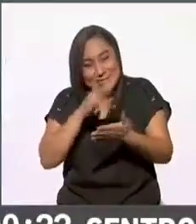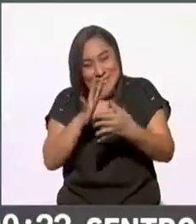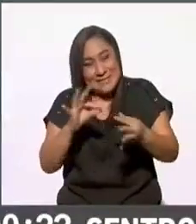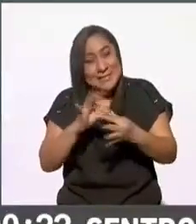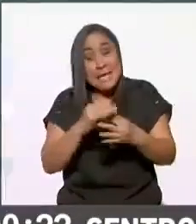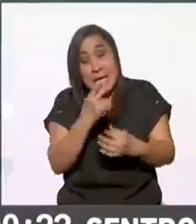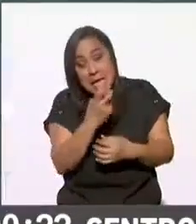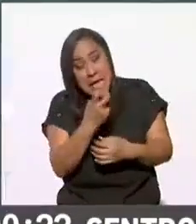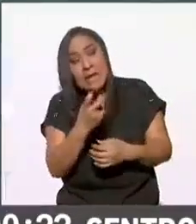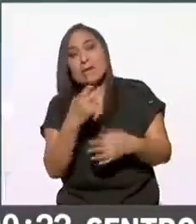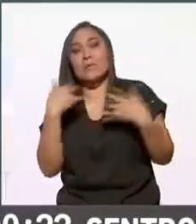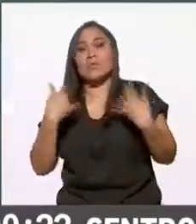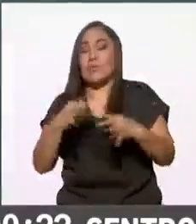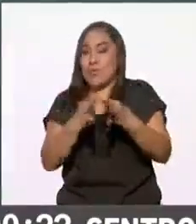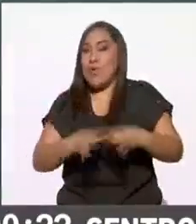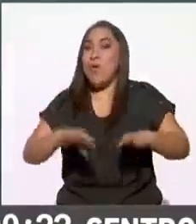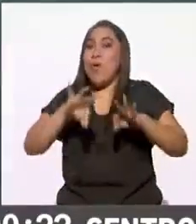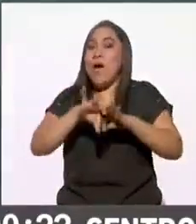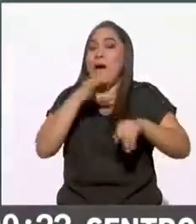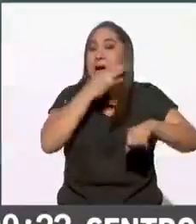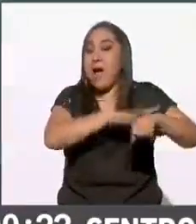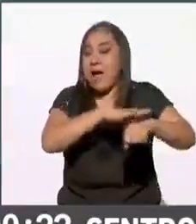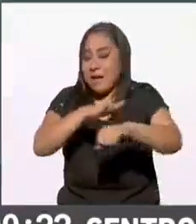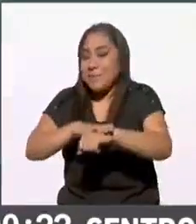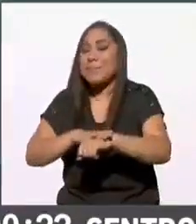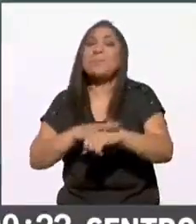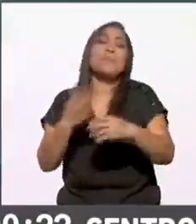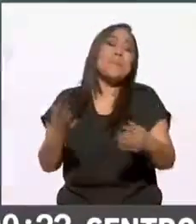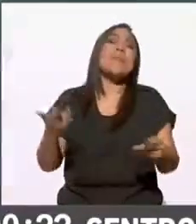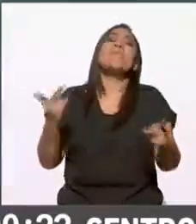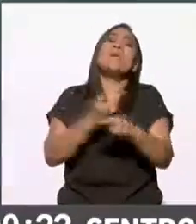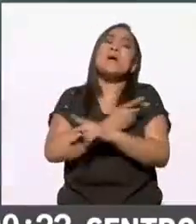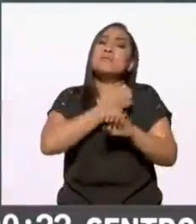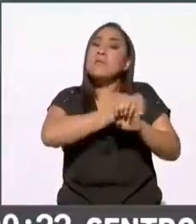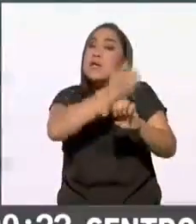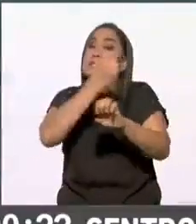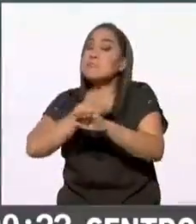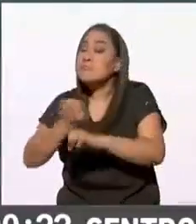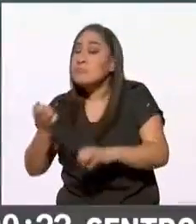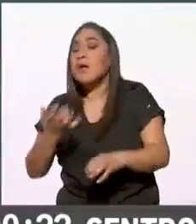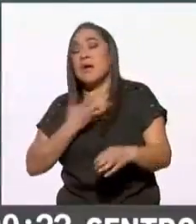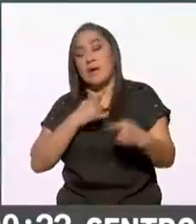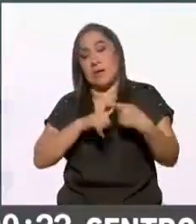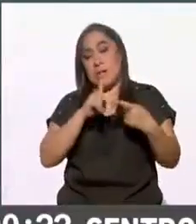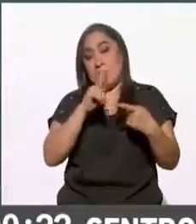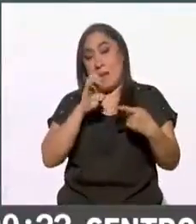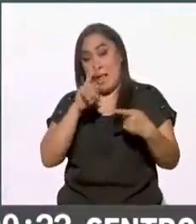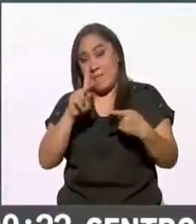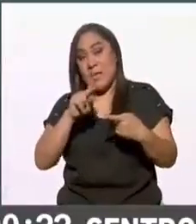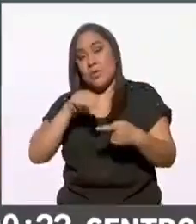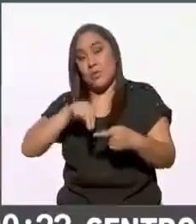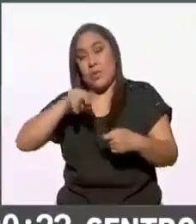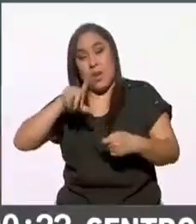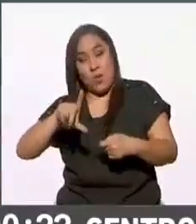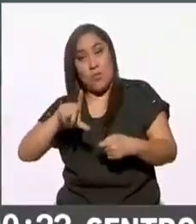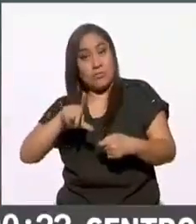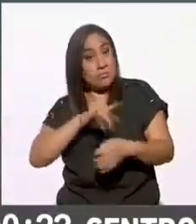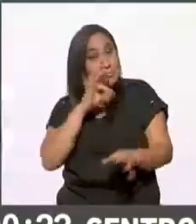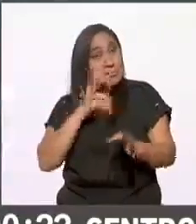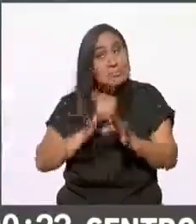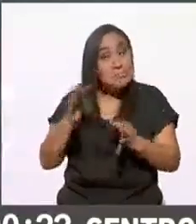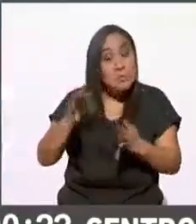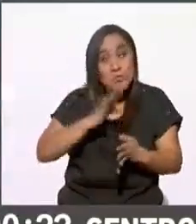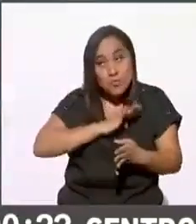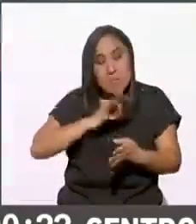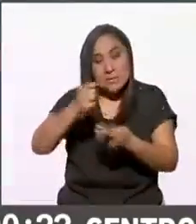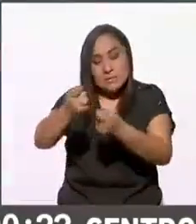parte de la nota importante pero también lo que está ocurriendo en los estados tenemos el PREP de Nuevo León listo ahí en cabina si lo pueden